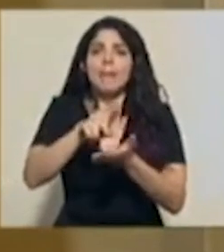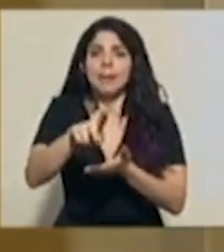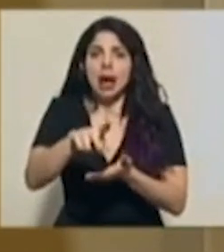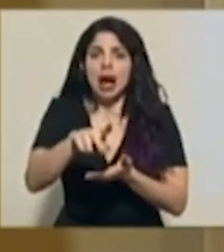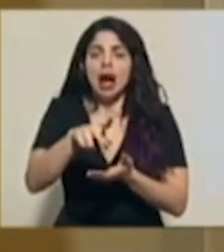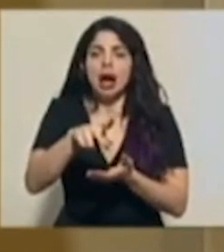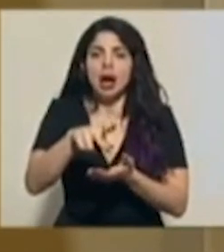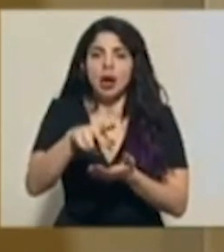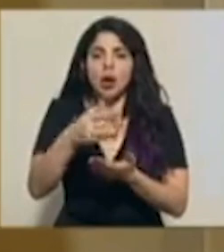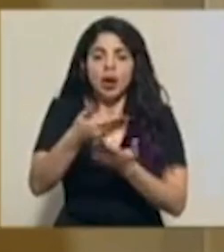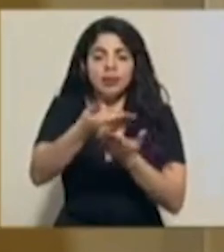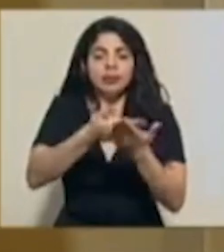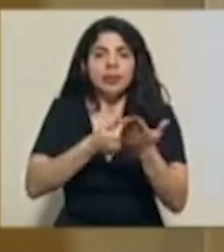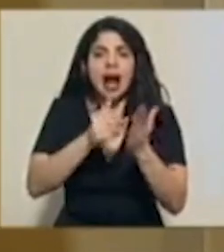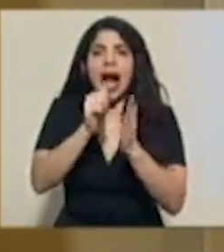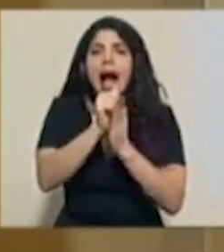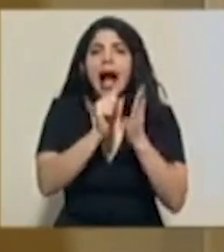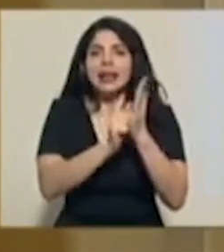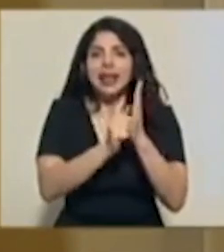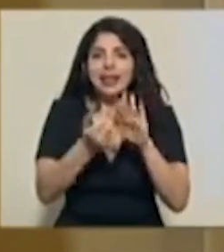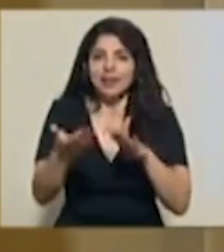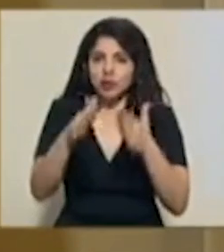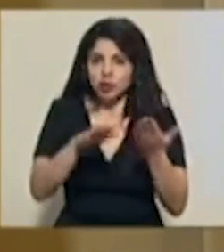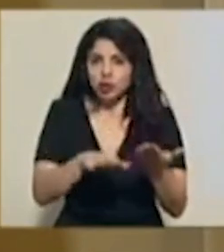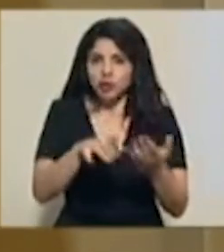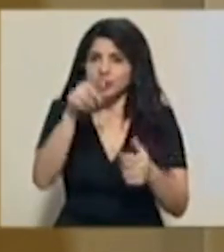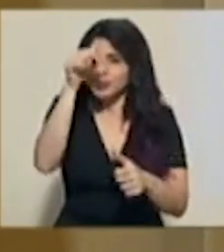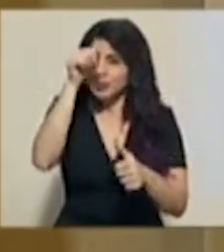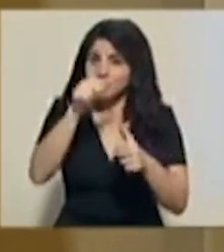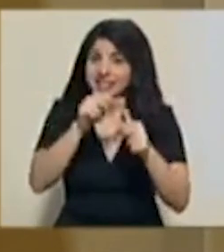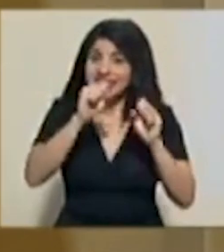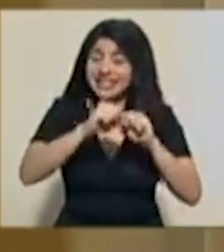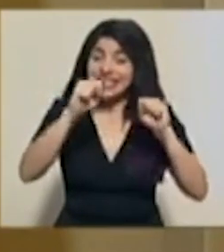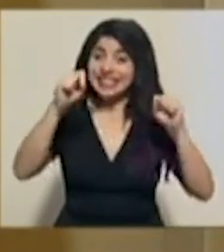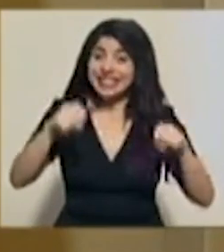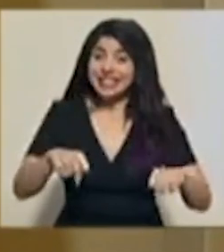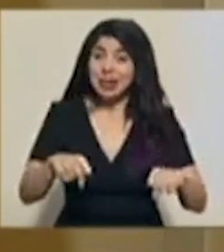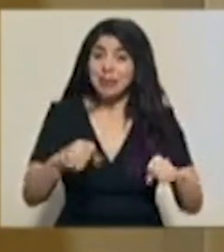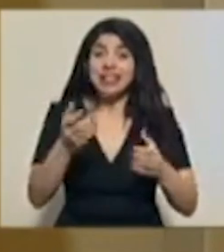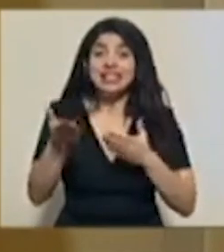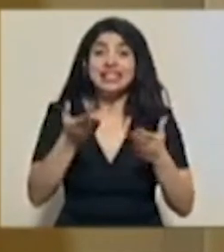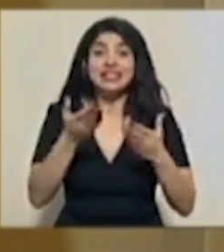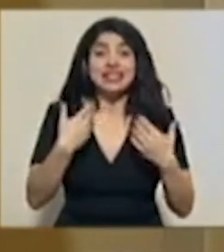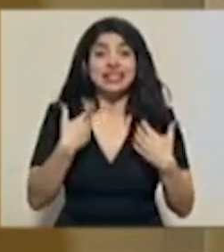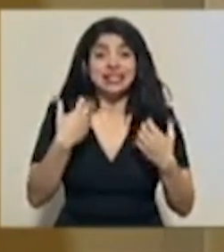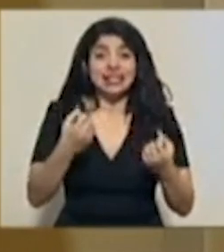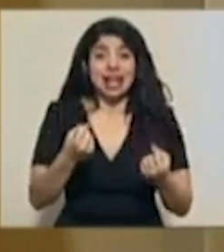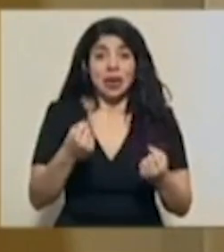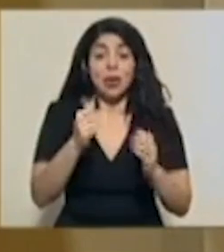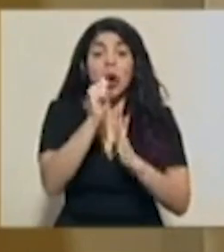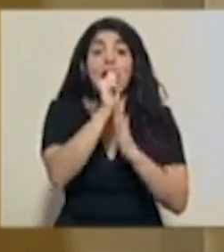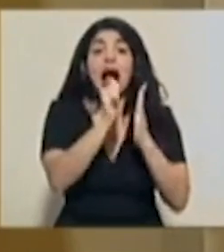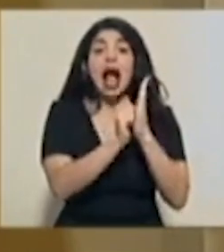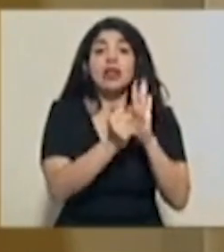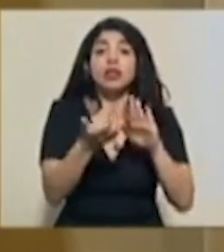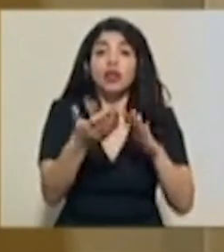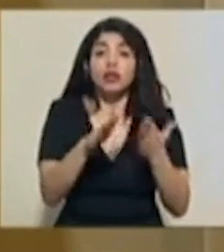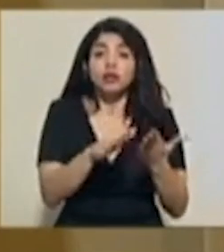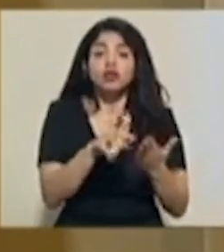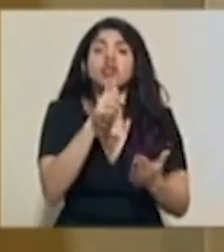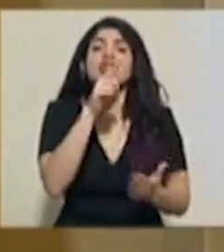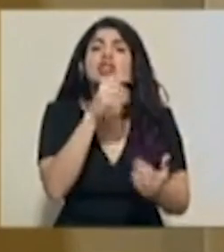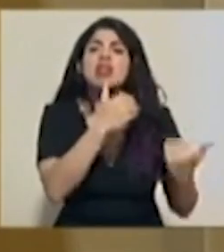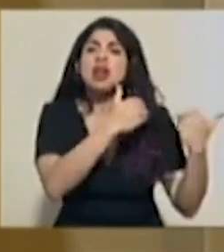la emisión del acta de defunción. Recuerden que en el caso del sistema de servicios de salud, el acta de defunción se emite por